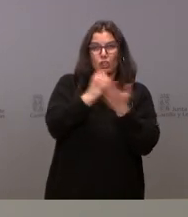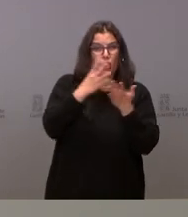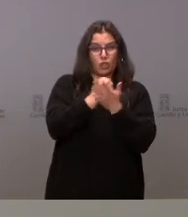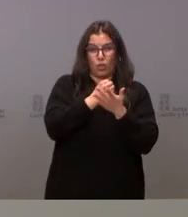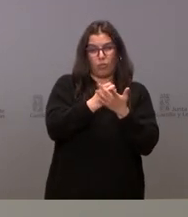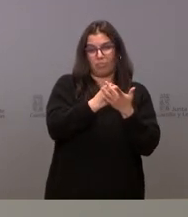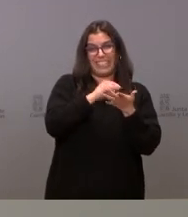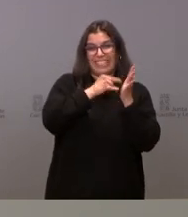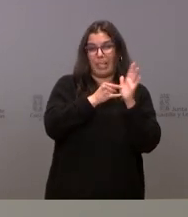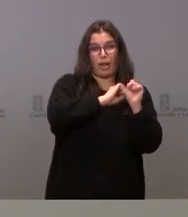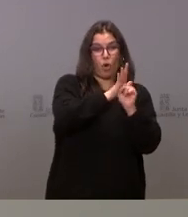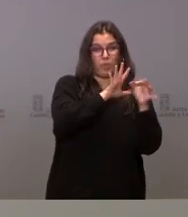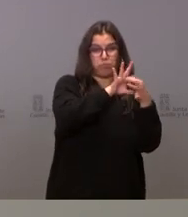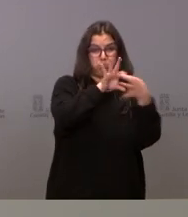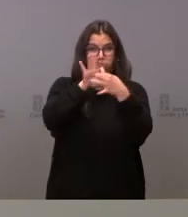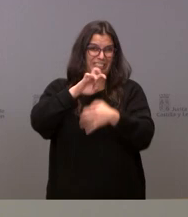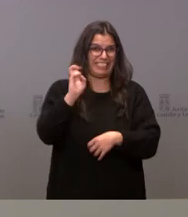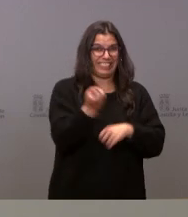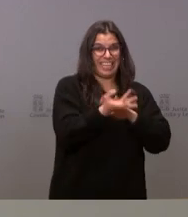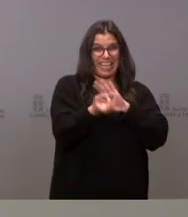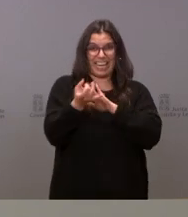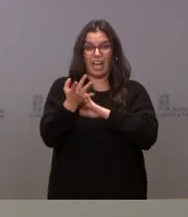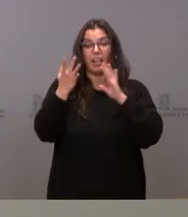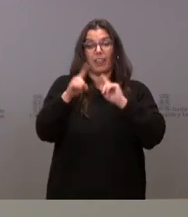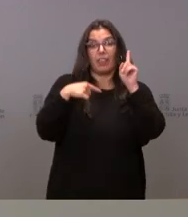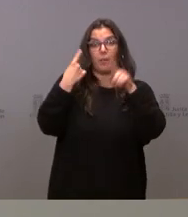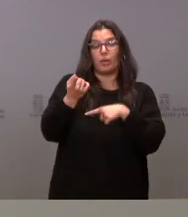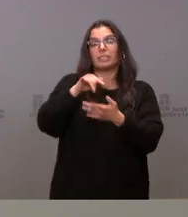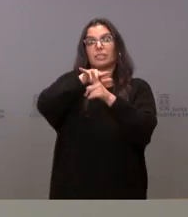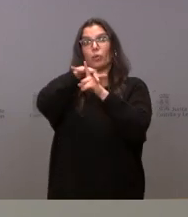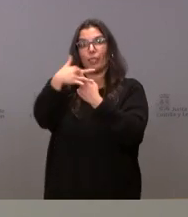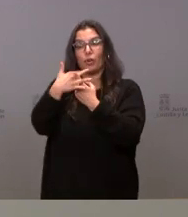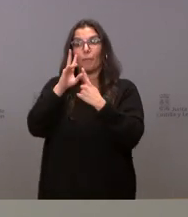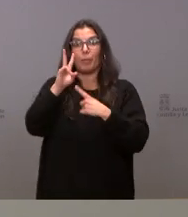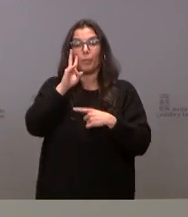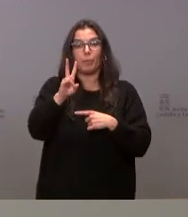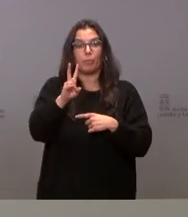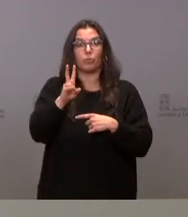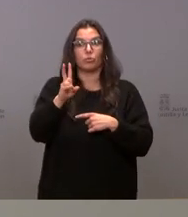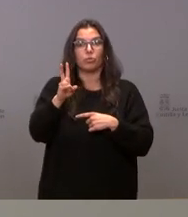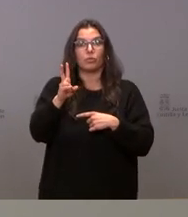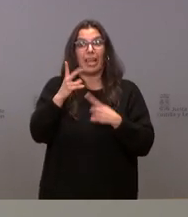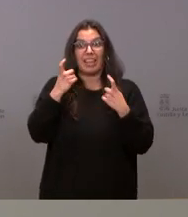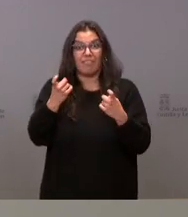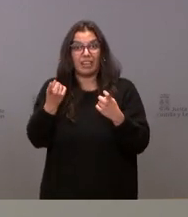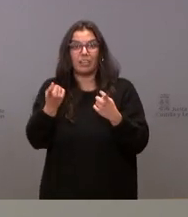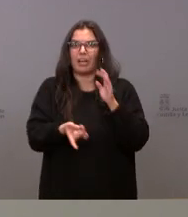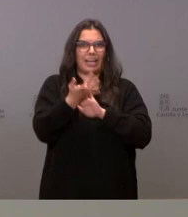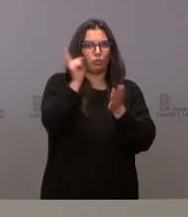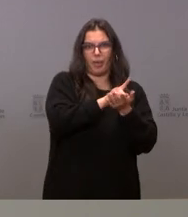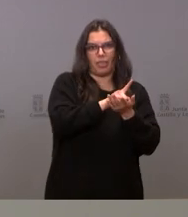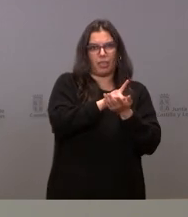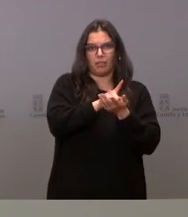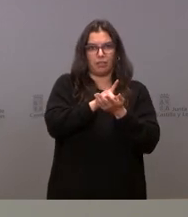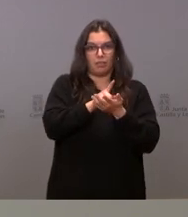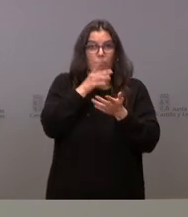COVID que pusimos en marcha que fueron muchos evidentemente cuando se den la circunstancia y veamos que se necesita se ponen en marcha porque